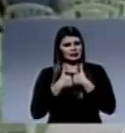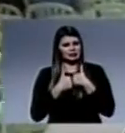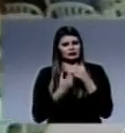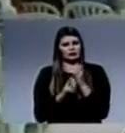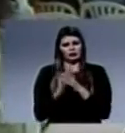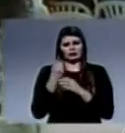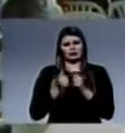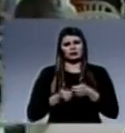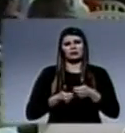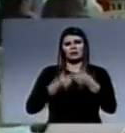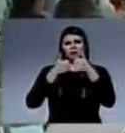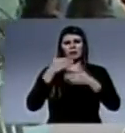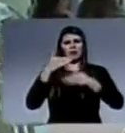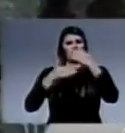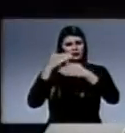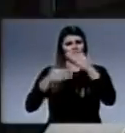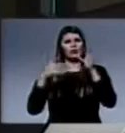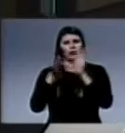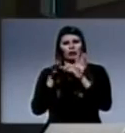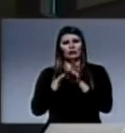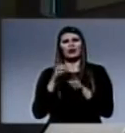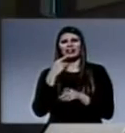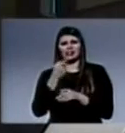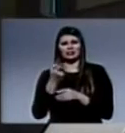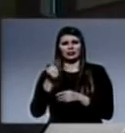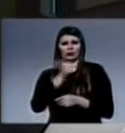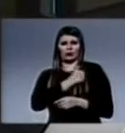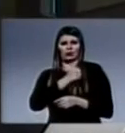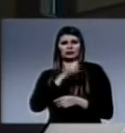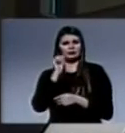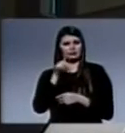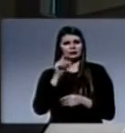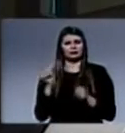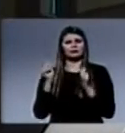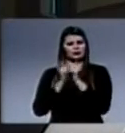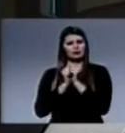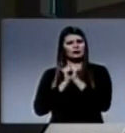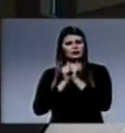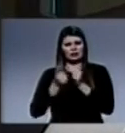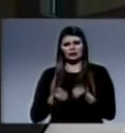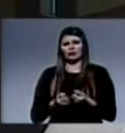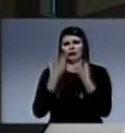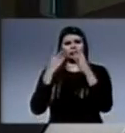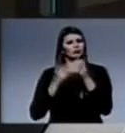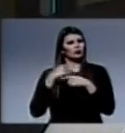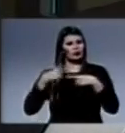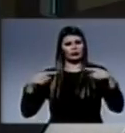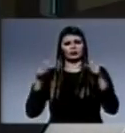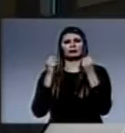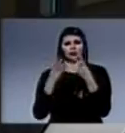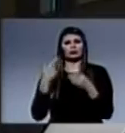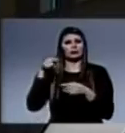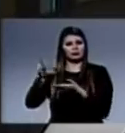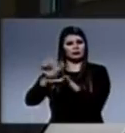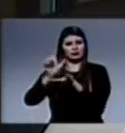prosperidad. Es como dice el evangelista Juan, ¿verdad? Amado, yo quiero que sea prosperado en todas las cosas. Y esta